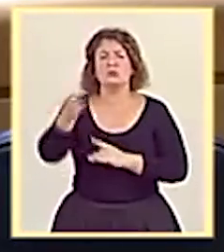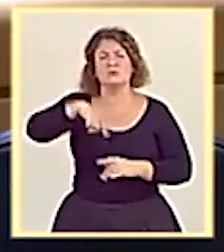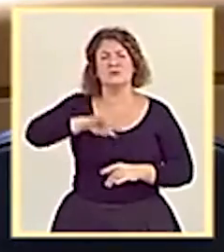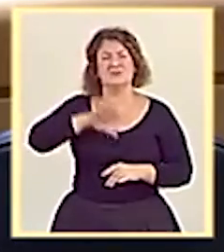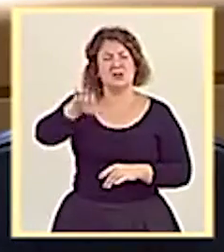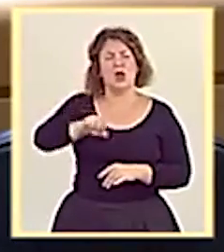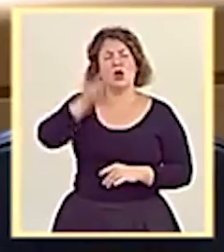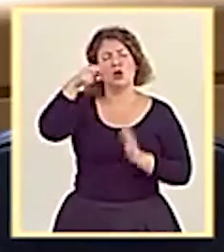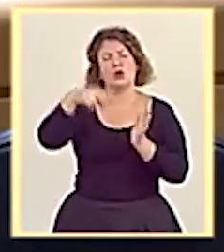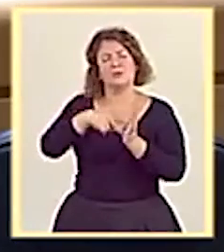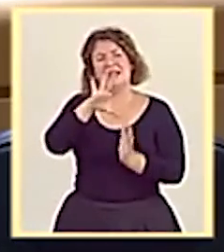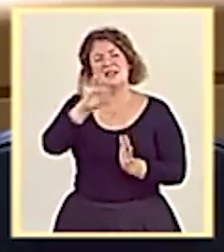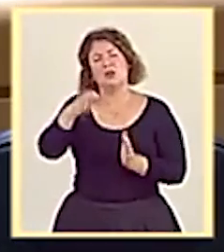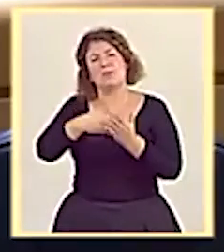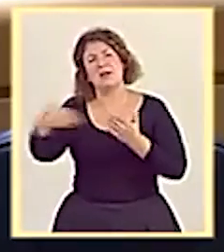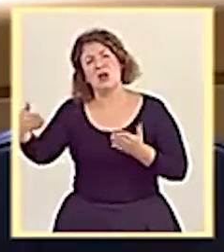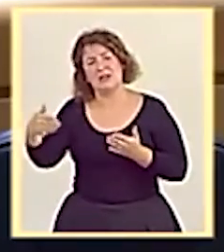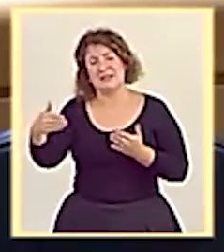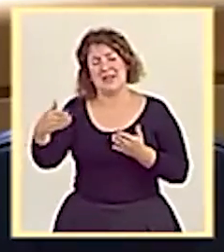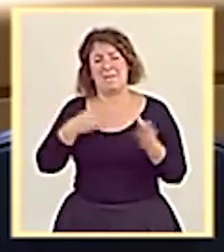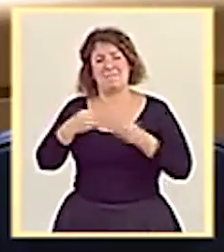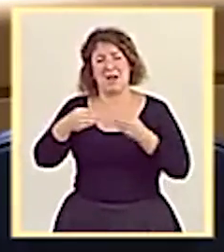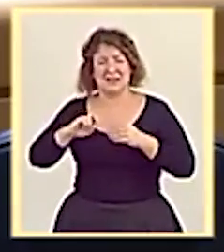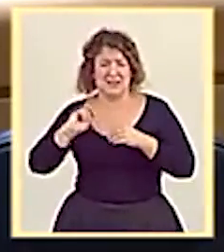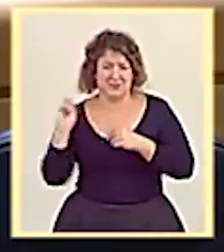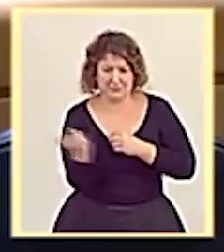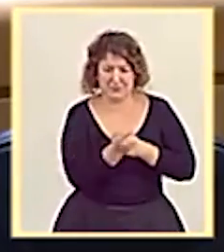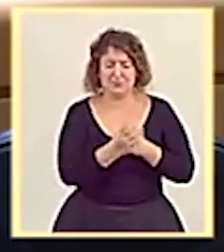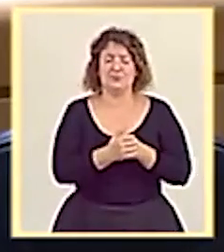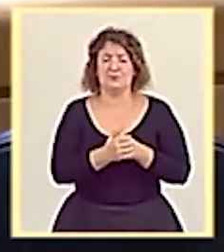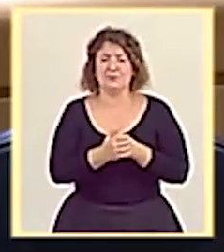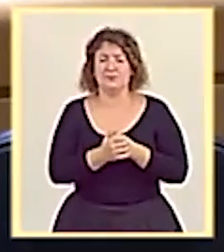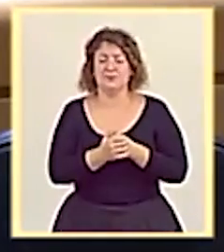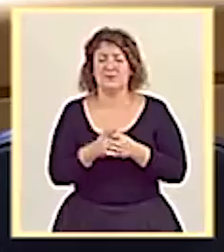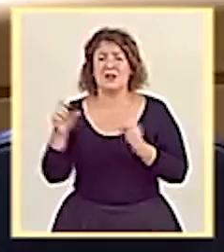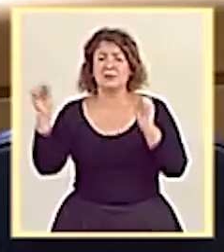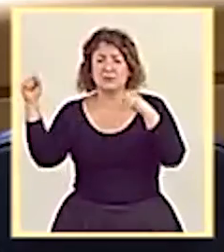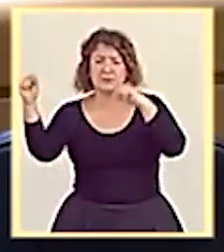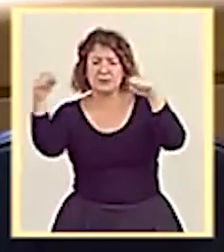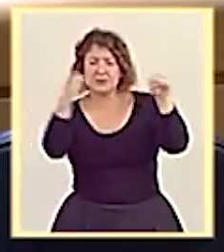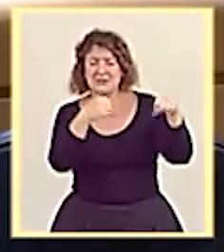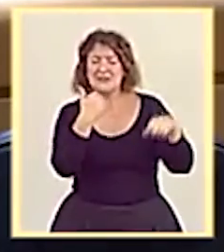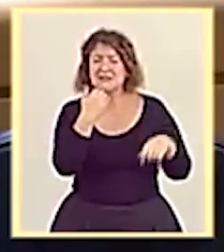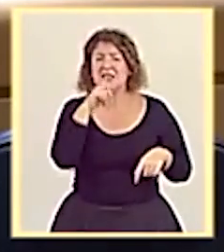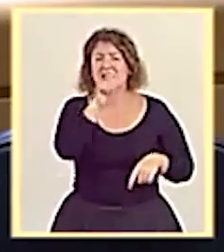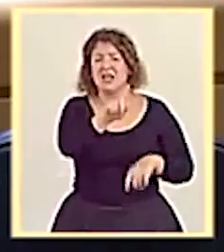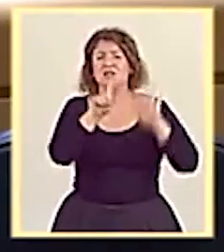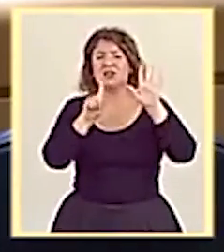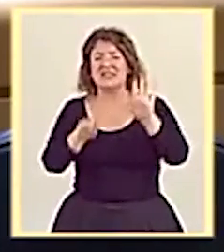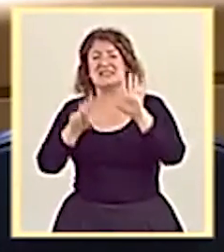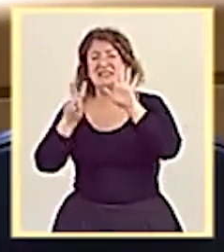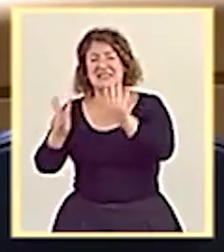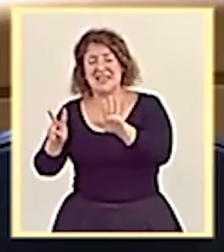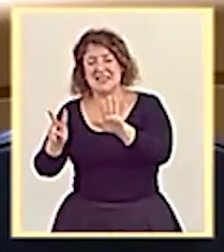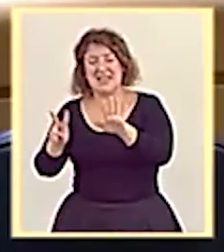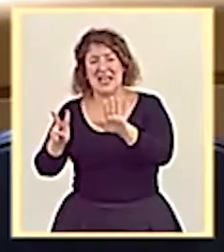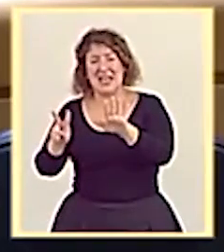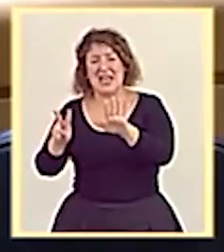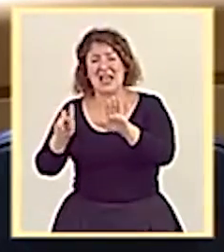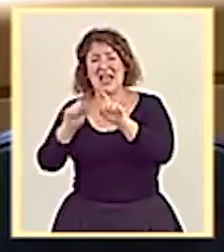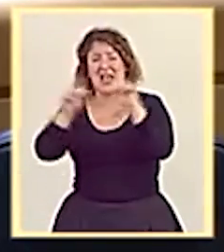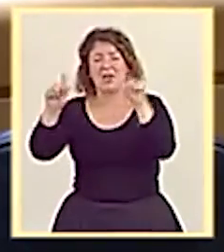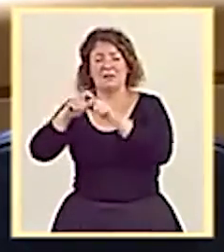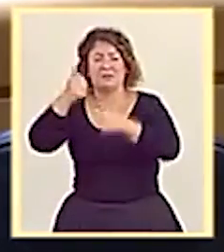a 2.500 millones de varios ítems de material. A este acuerdo marco se han presentado 167 empresas que han competido por